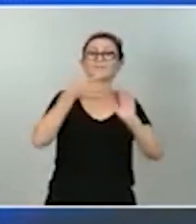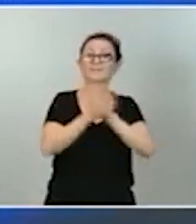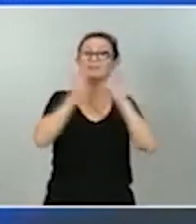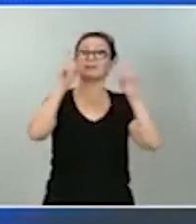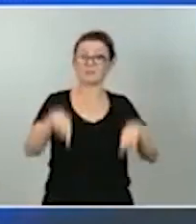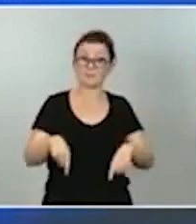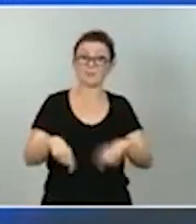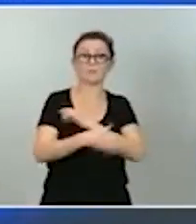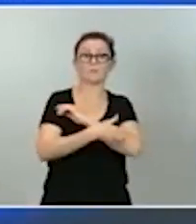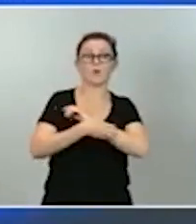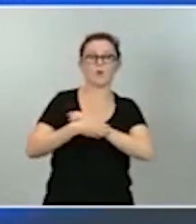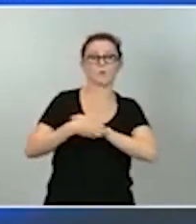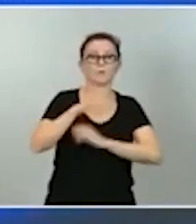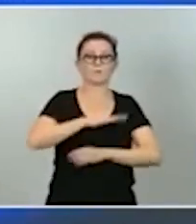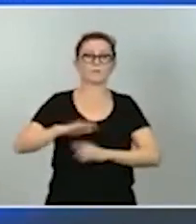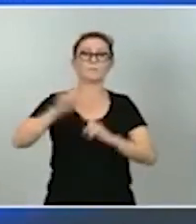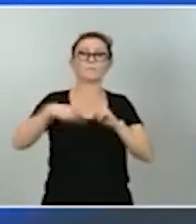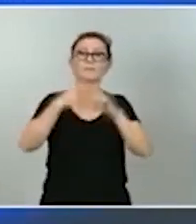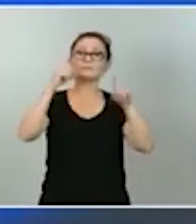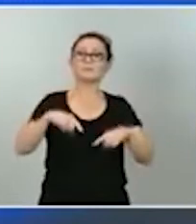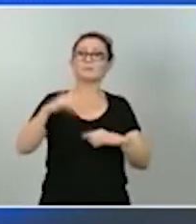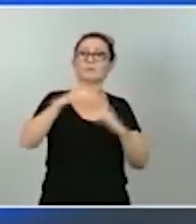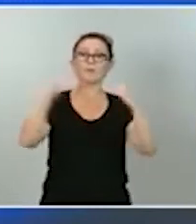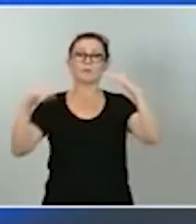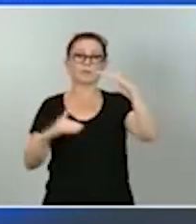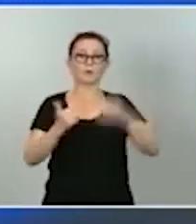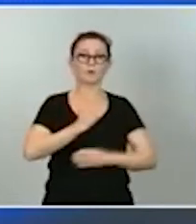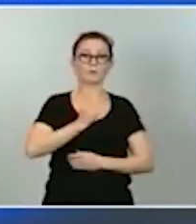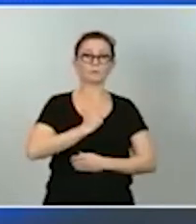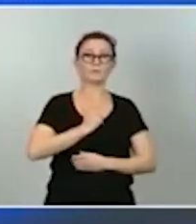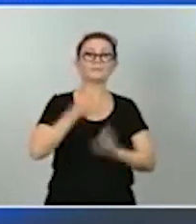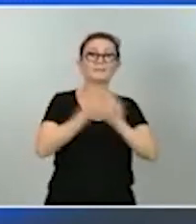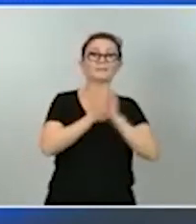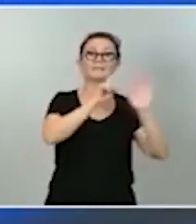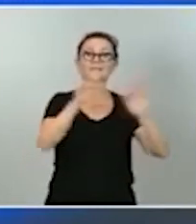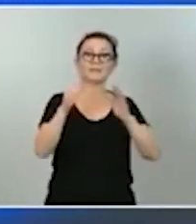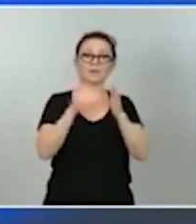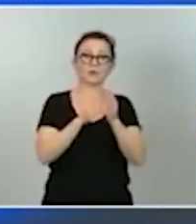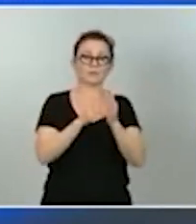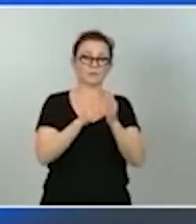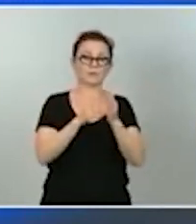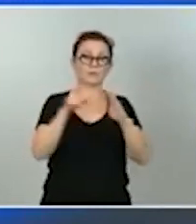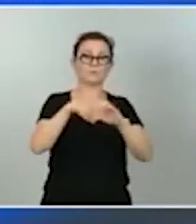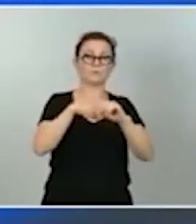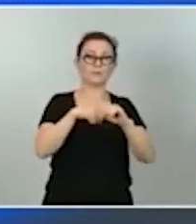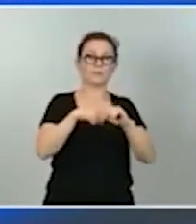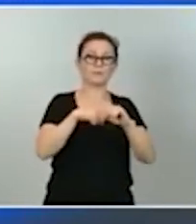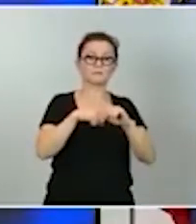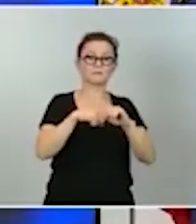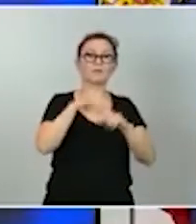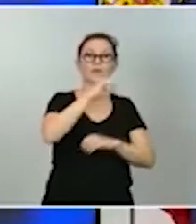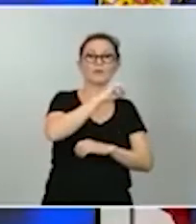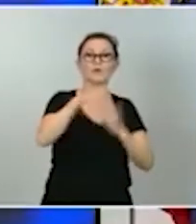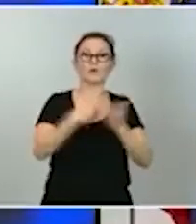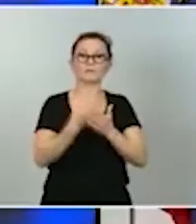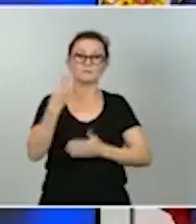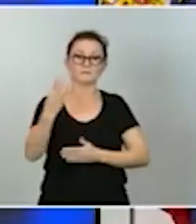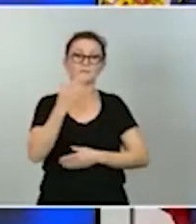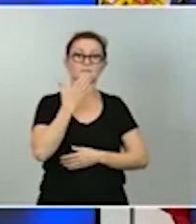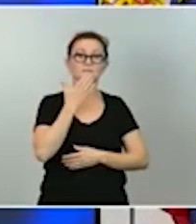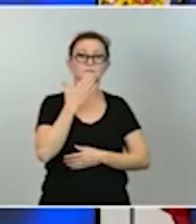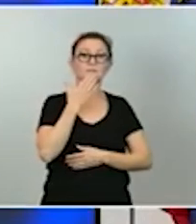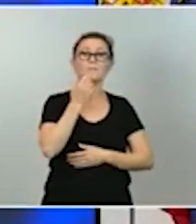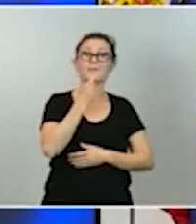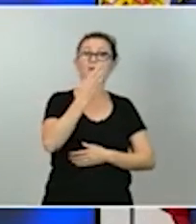sinónimo de desigualdad de oportunidades por tanto 65.000 plazas de educación infantil de 0 a 3 años 1.460 unidades de